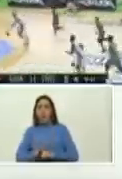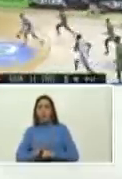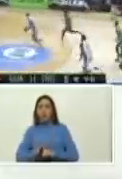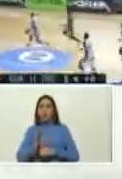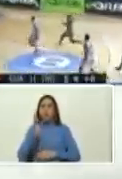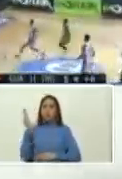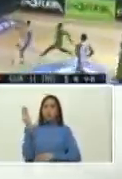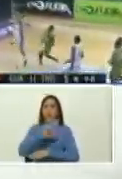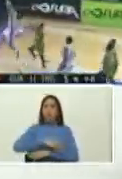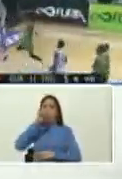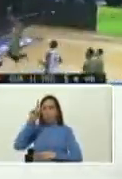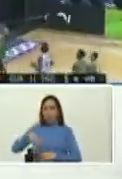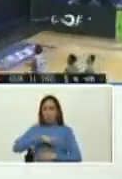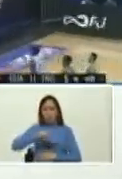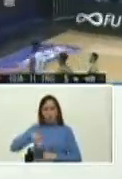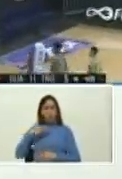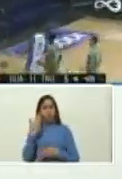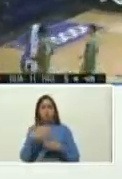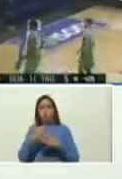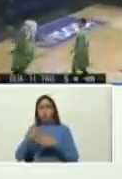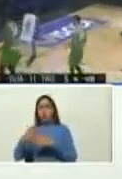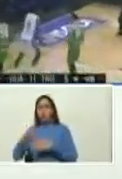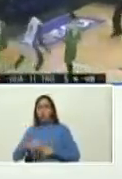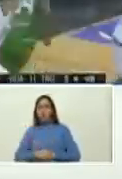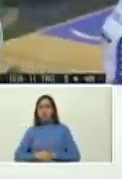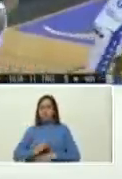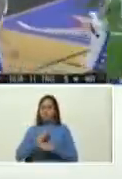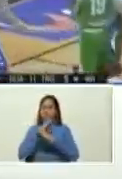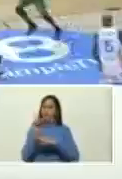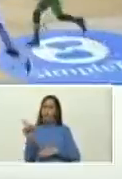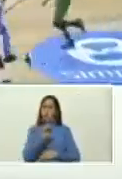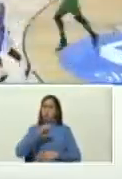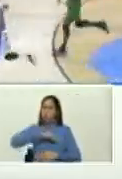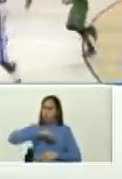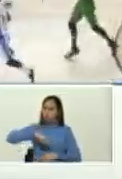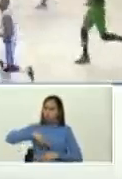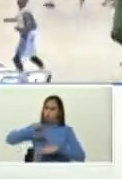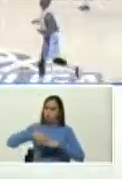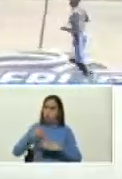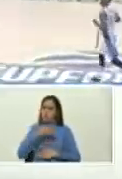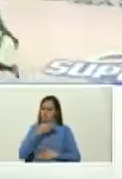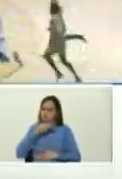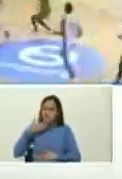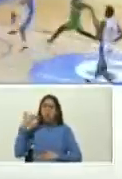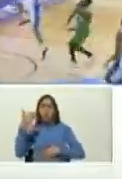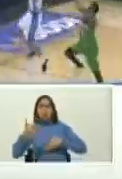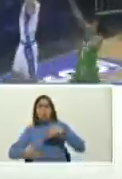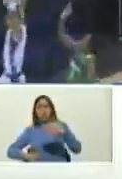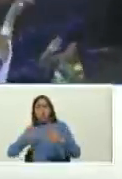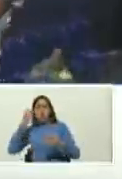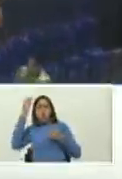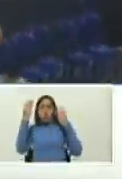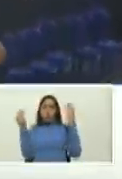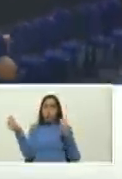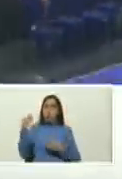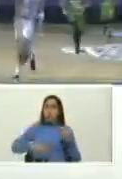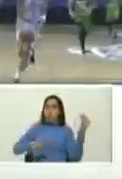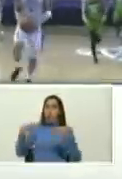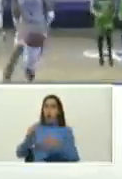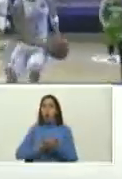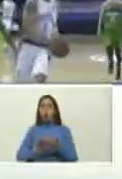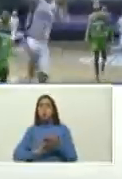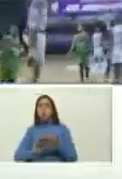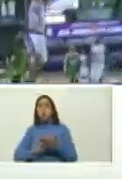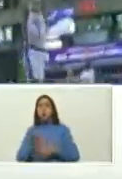del bloqueo pero que eso a nosotros no nos limita presidente al contrario nos ha convocado a ser mejores más creativos más resolutivos